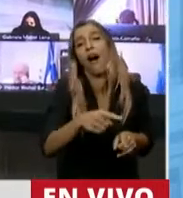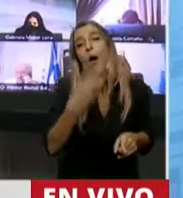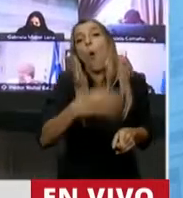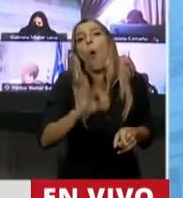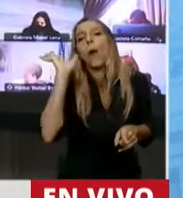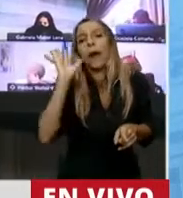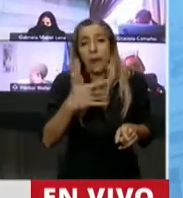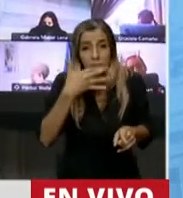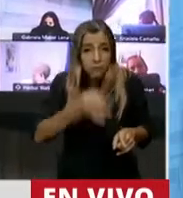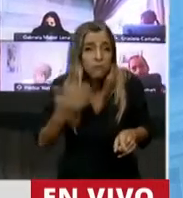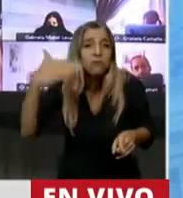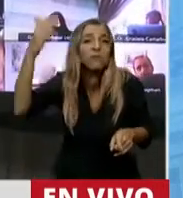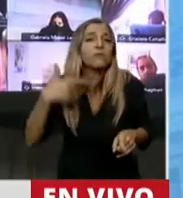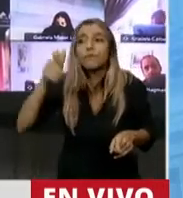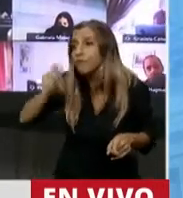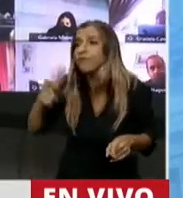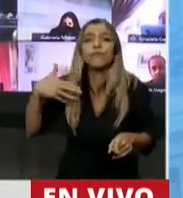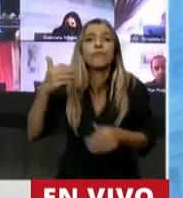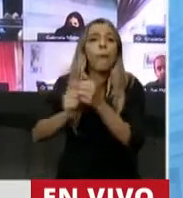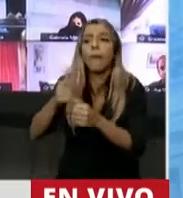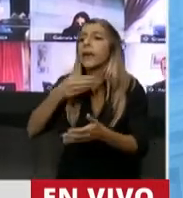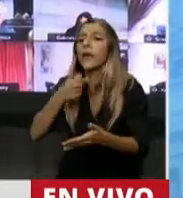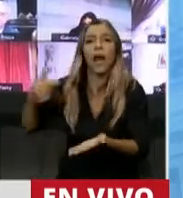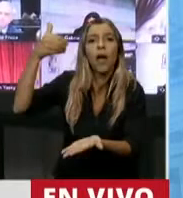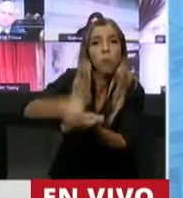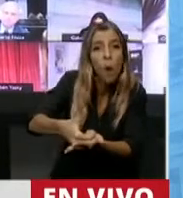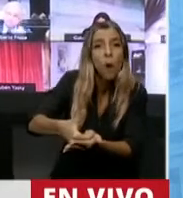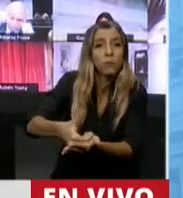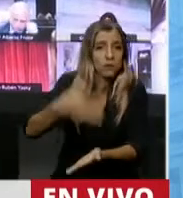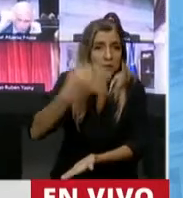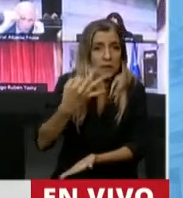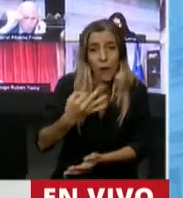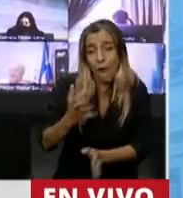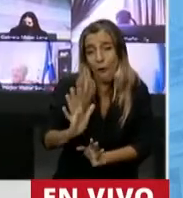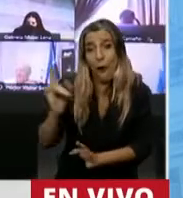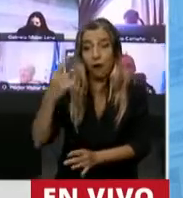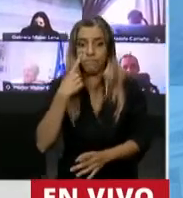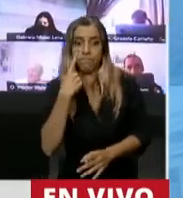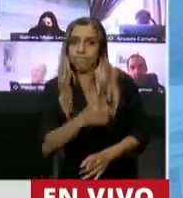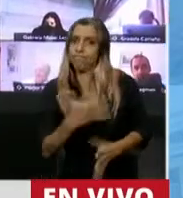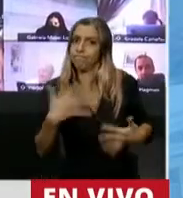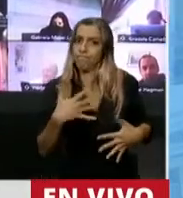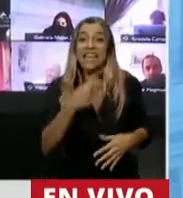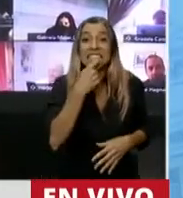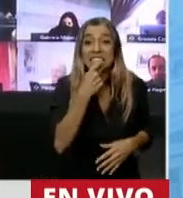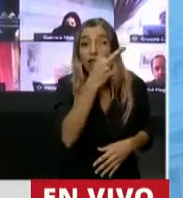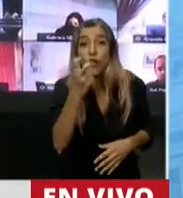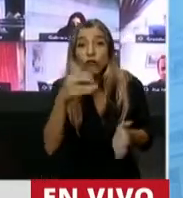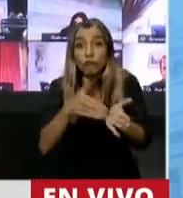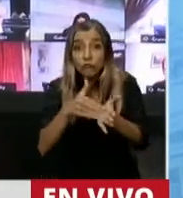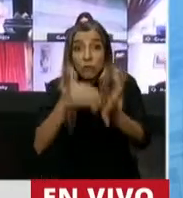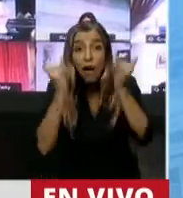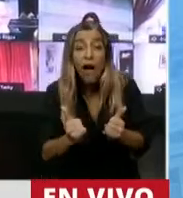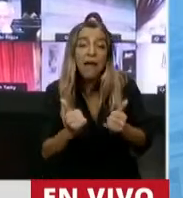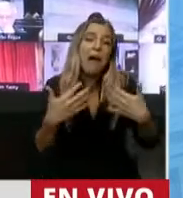a hacer un proyecto de inversión en la Argentina, va a tener en cuenta las palabras que aquí se dijeron, si tenés 200 millones, no te